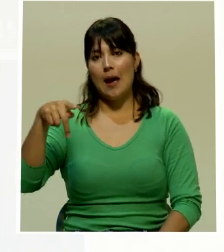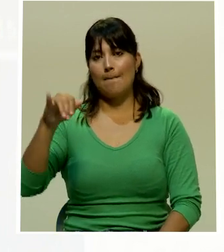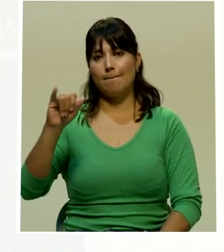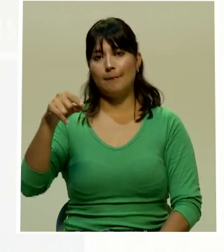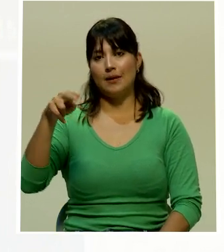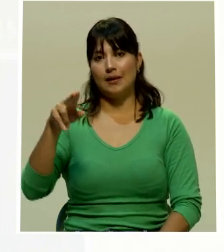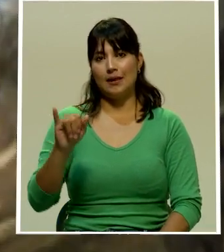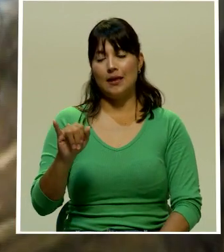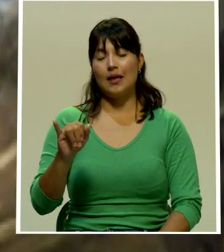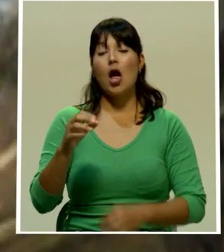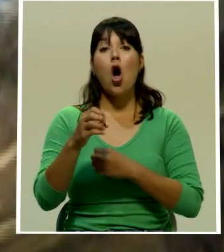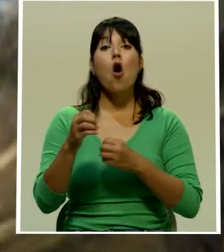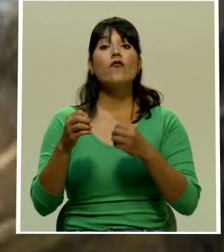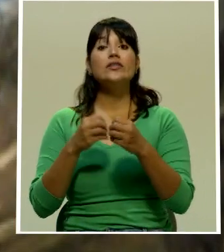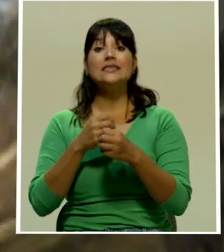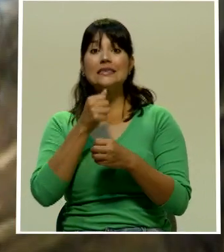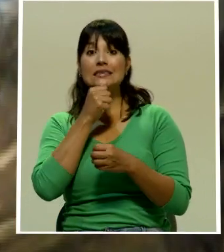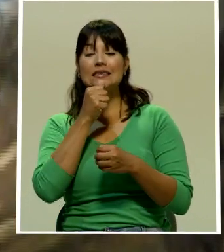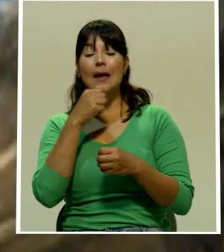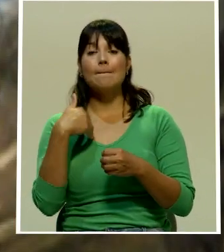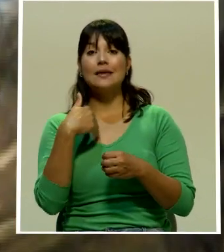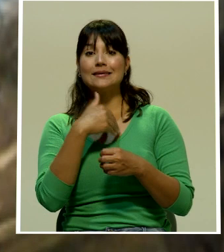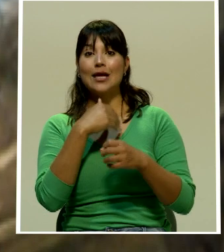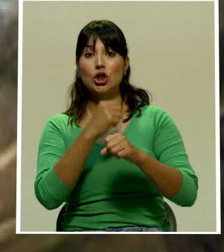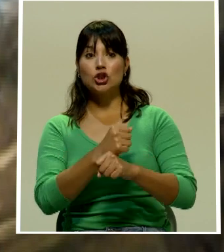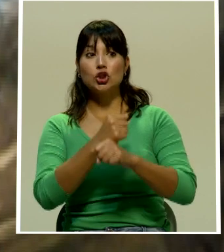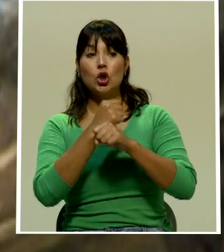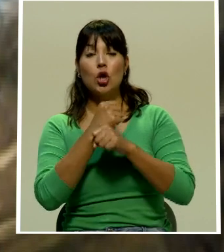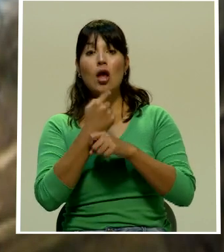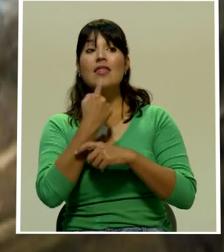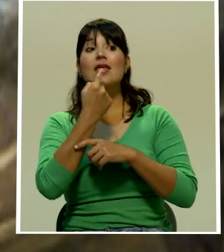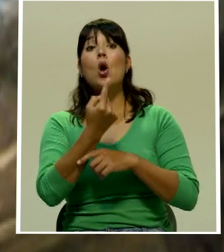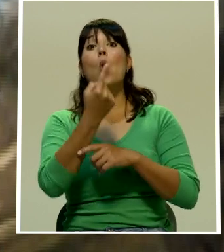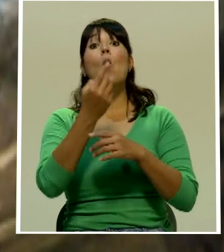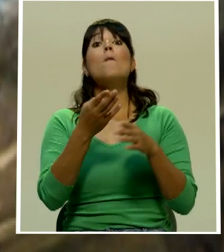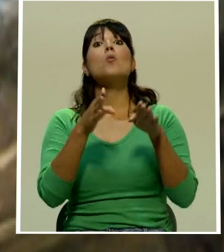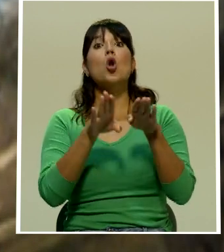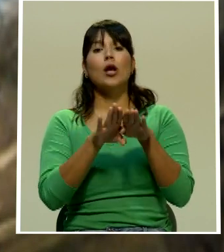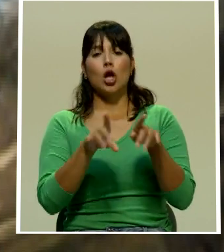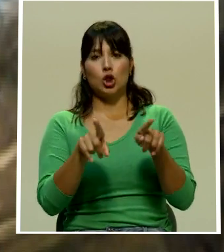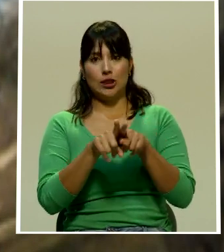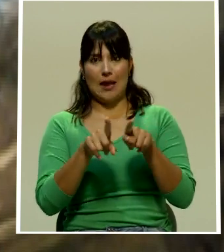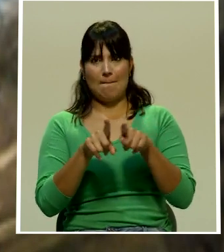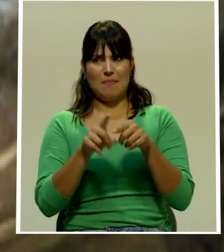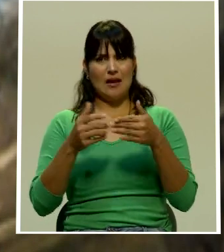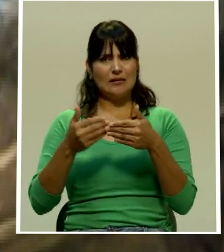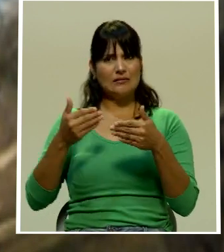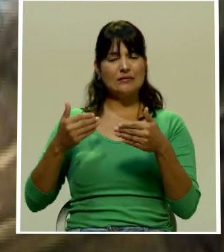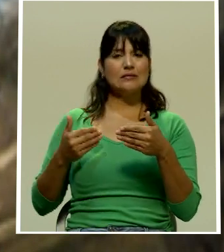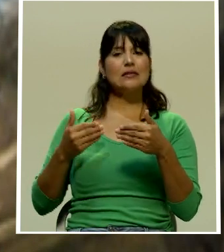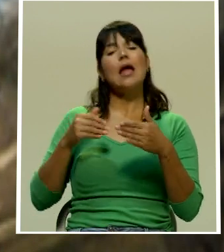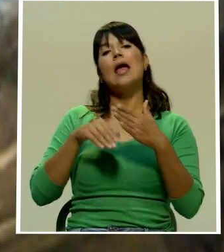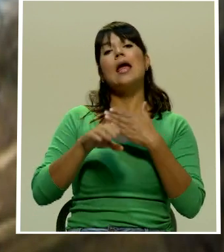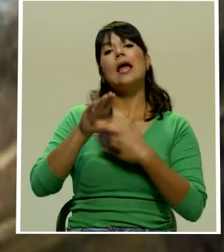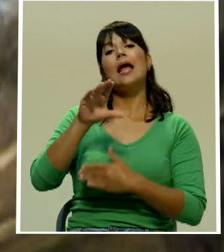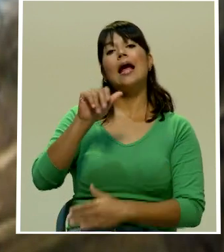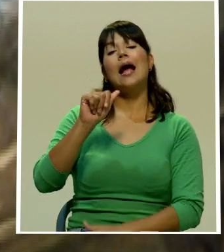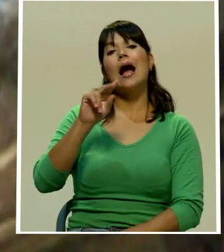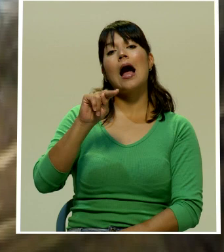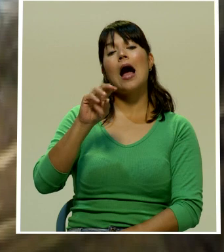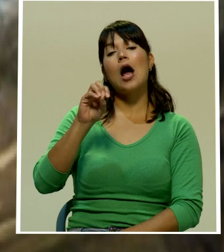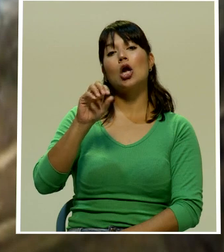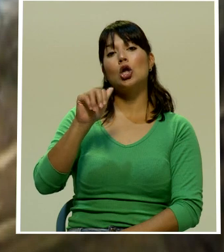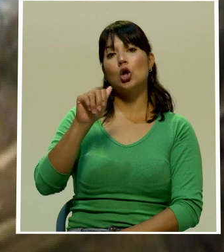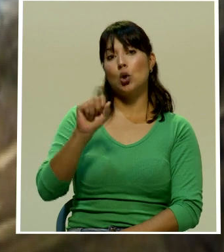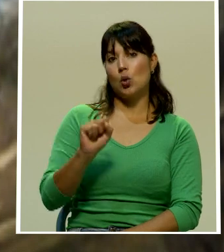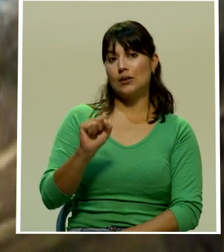Seguridad informó sobre un bloqueo que se presentó también hace algunas horas en Canoas Sin